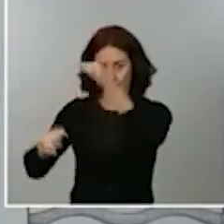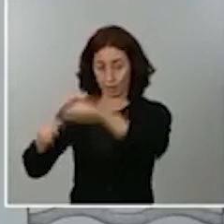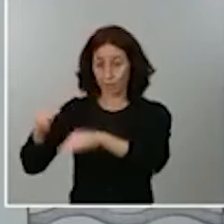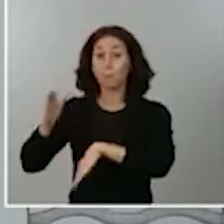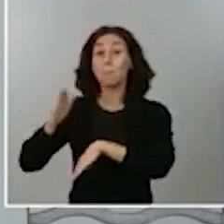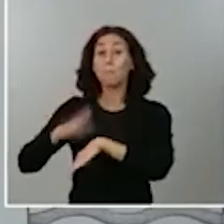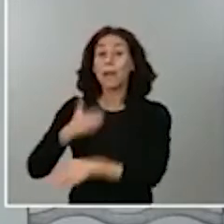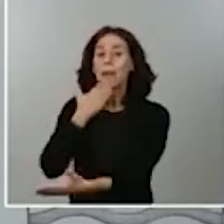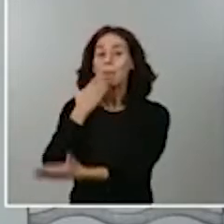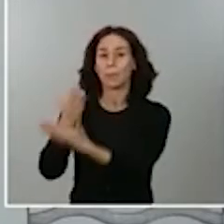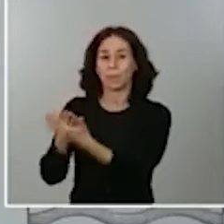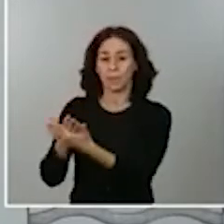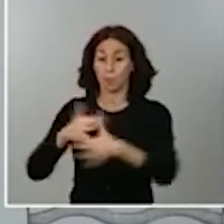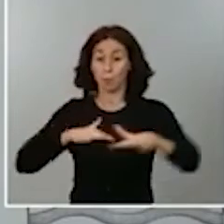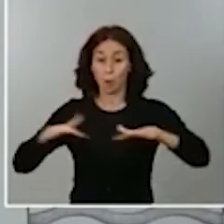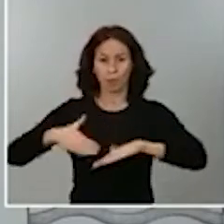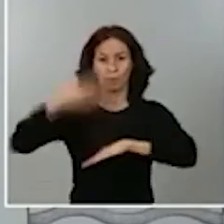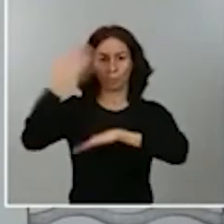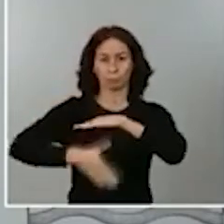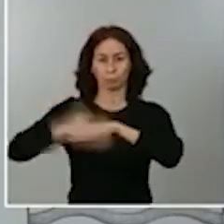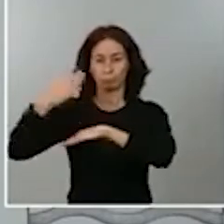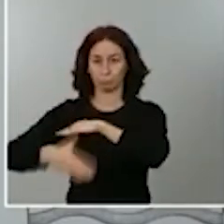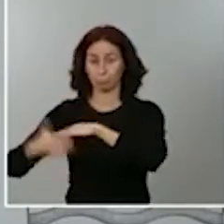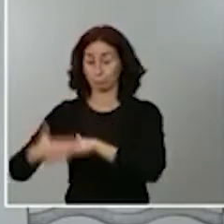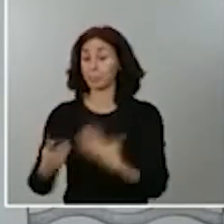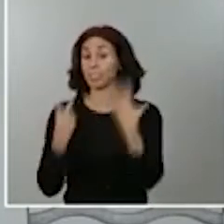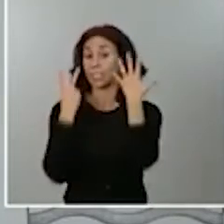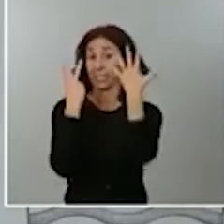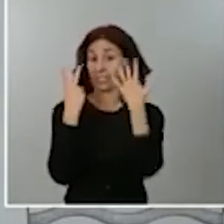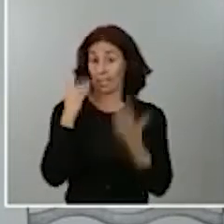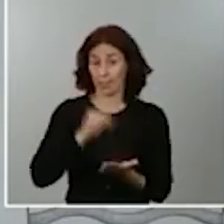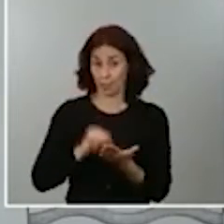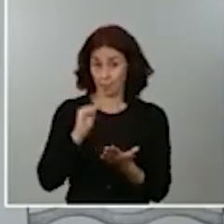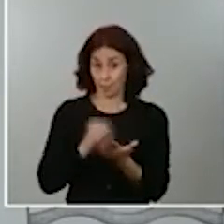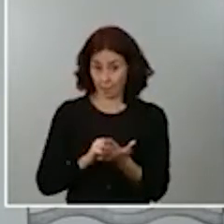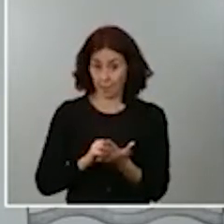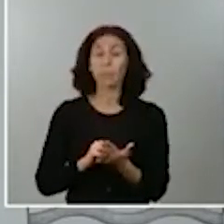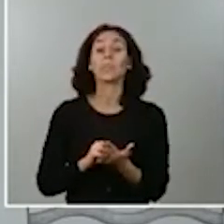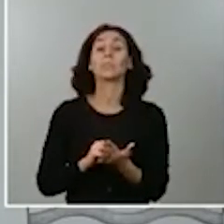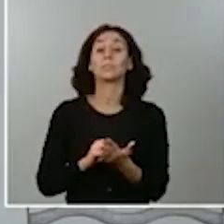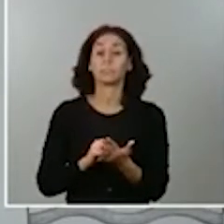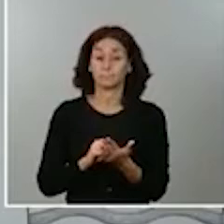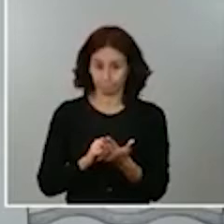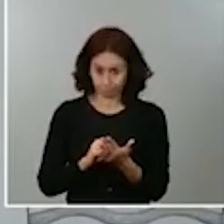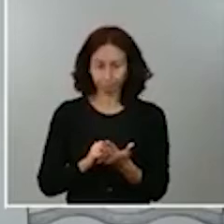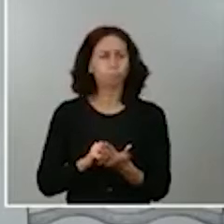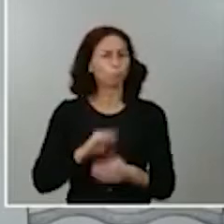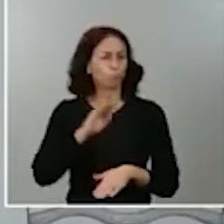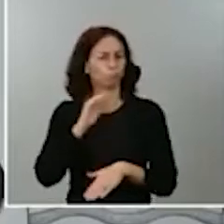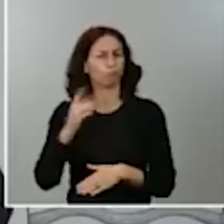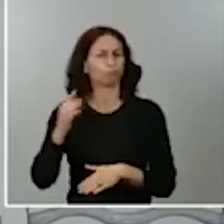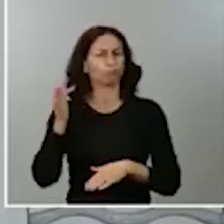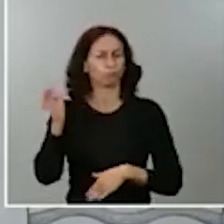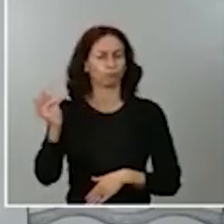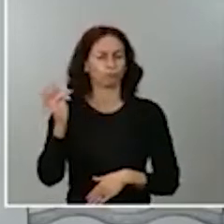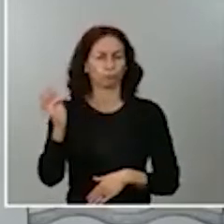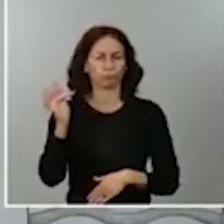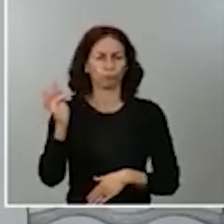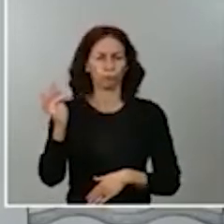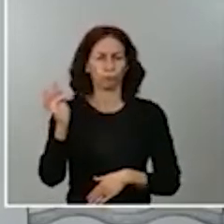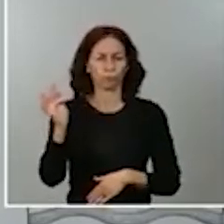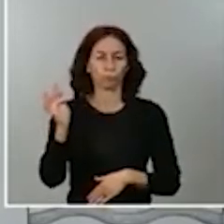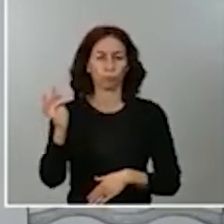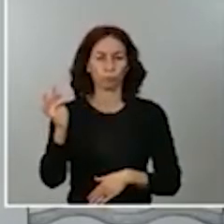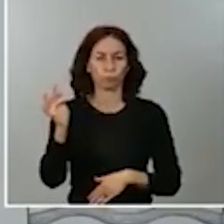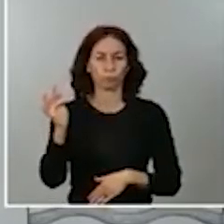ocasiones ha obtenido un pronunciamiento favorable y lo ha hecho invocando la